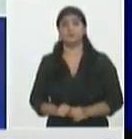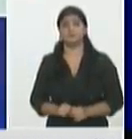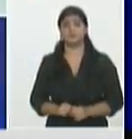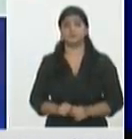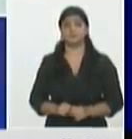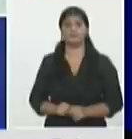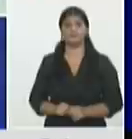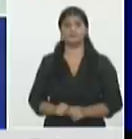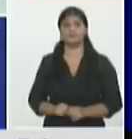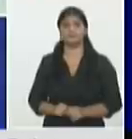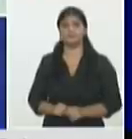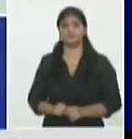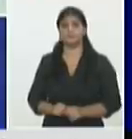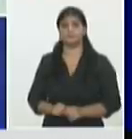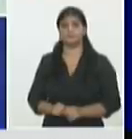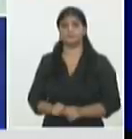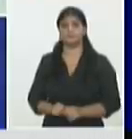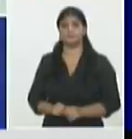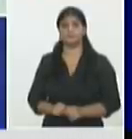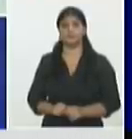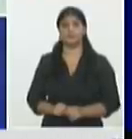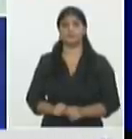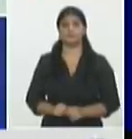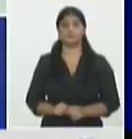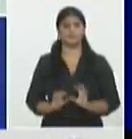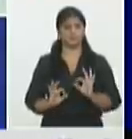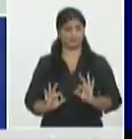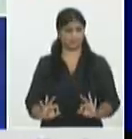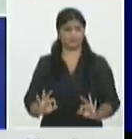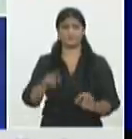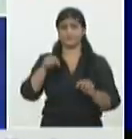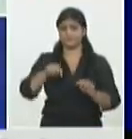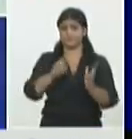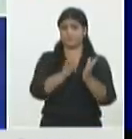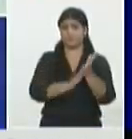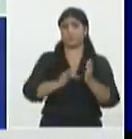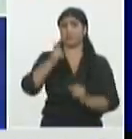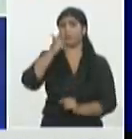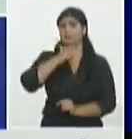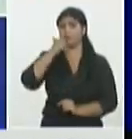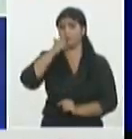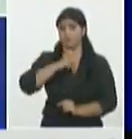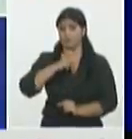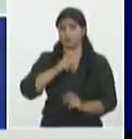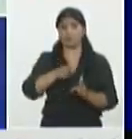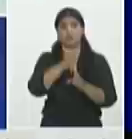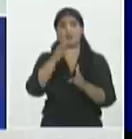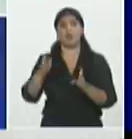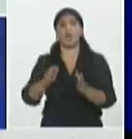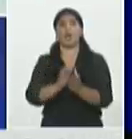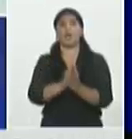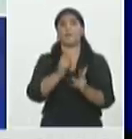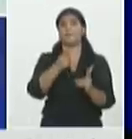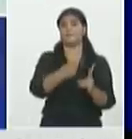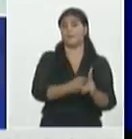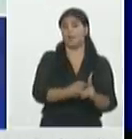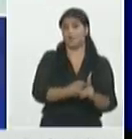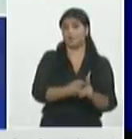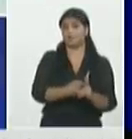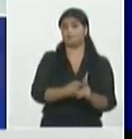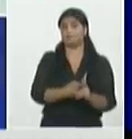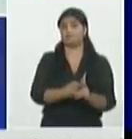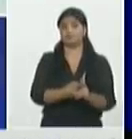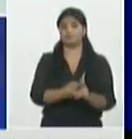todo esto es desde el primero de abril durante todo abril parte de mayo y últimamente ha tenido